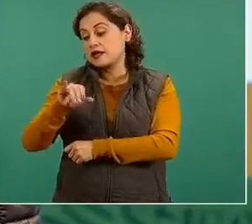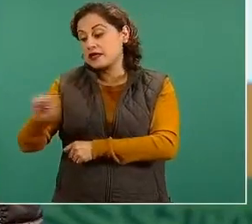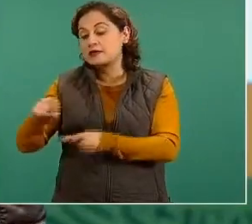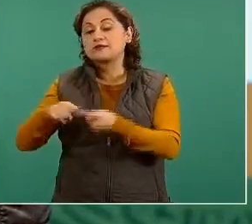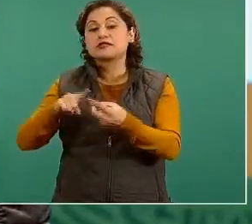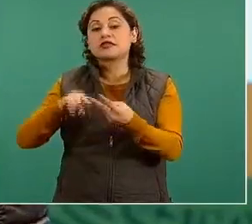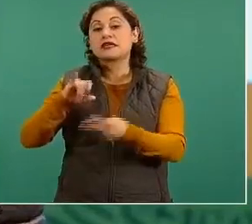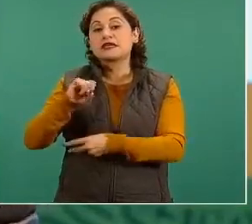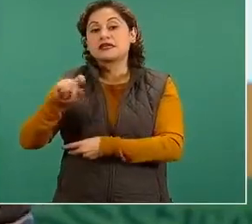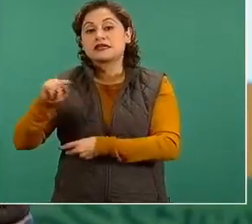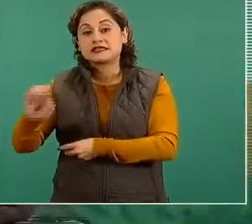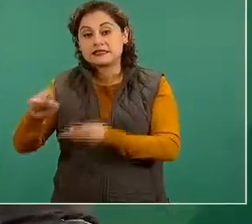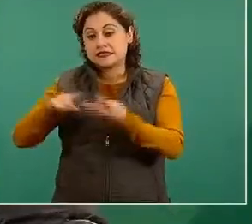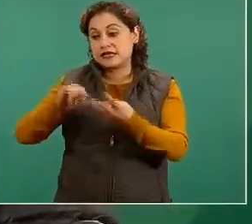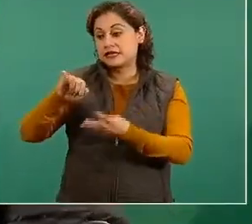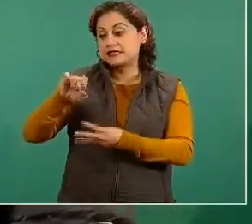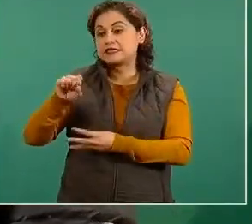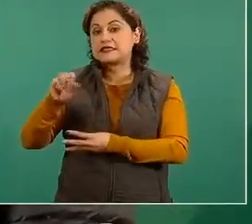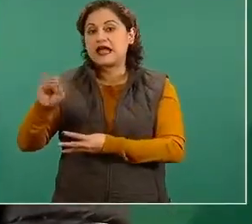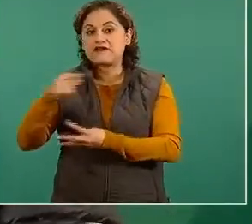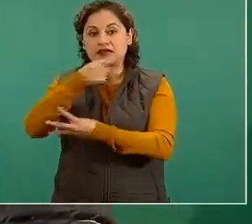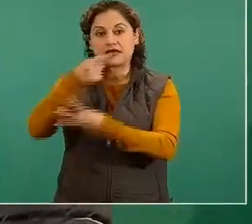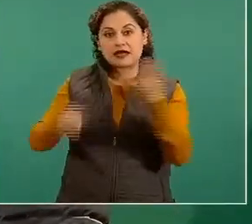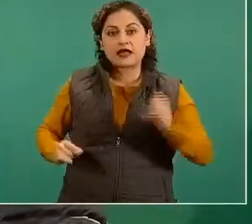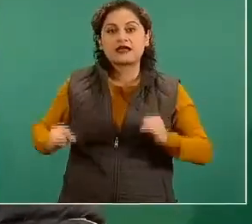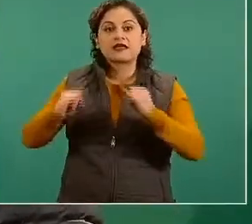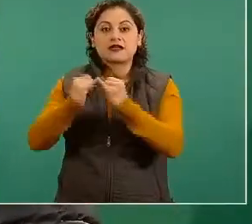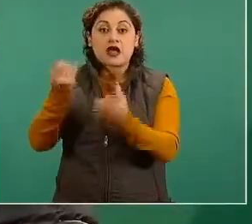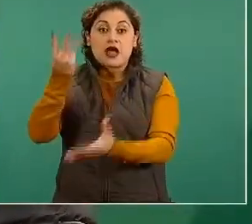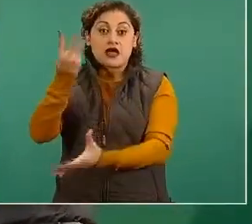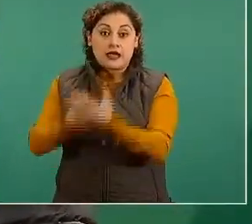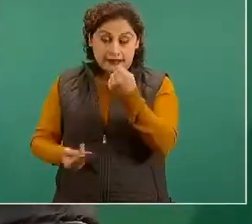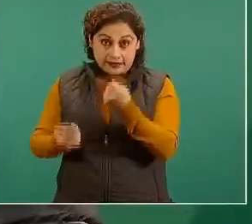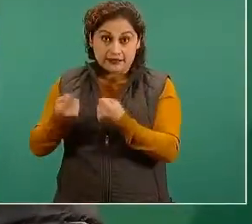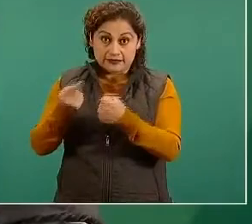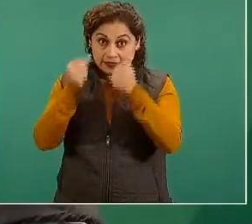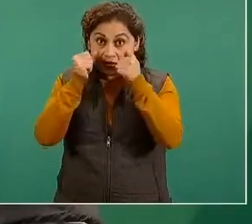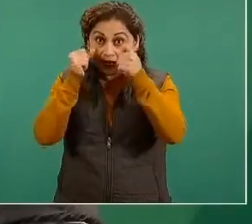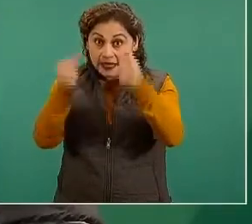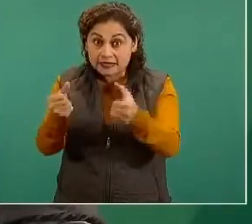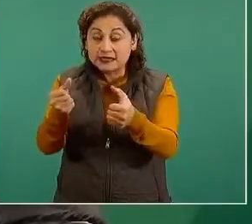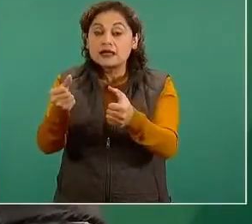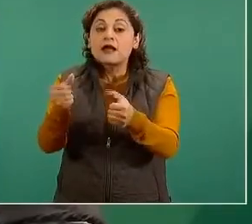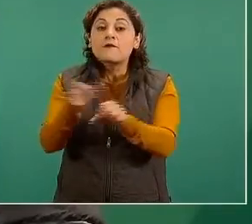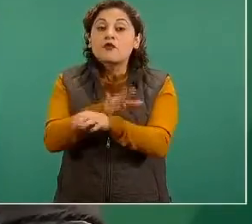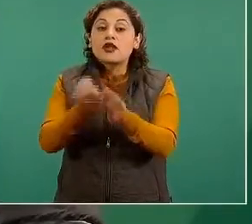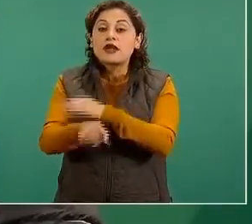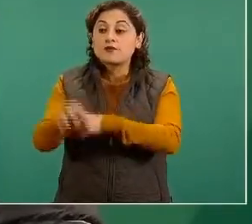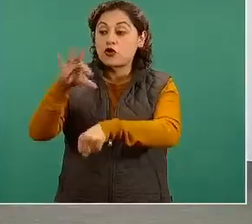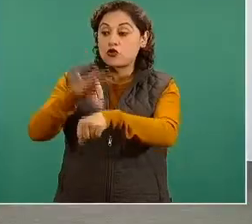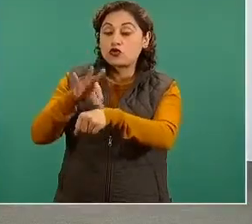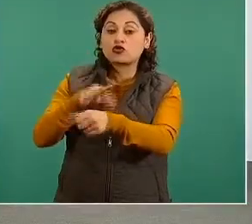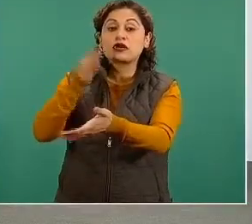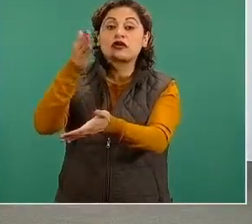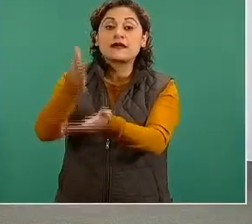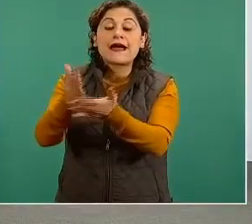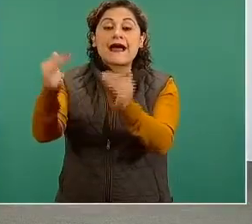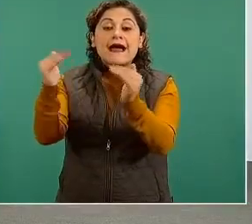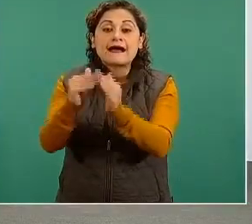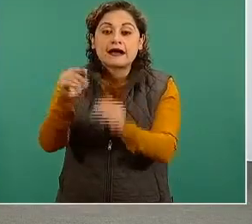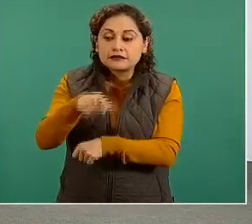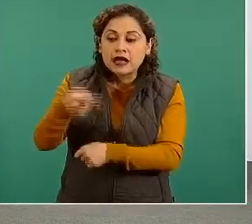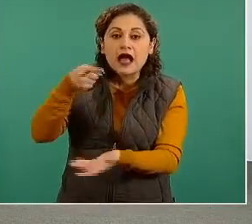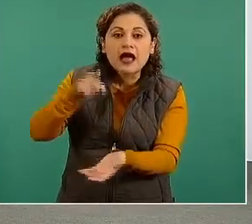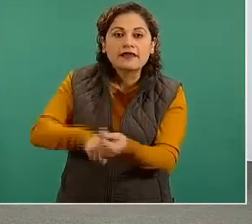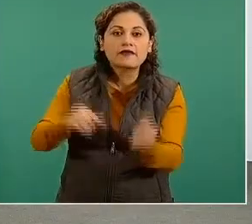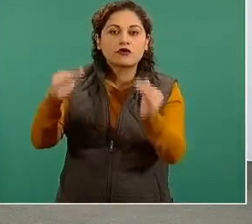Salud para el Bienestar, que es para la atención de personas en el hogar. ¿Esto de qué